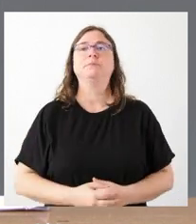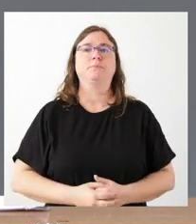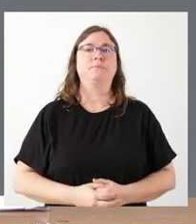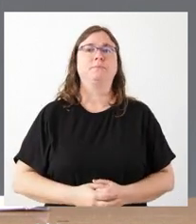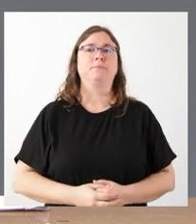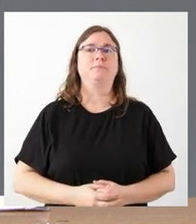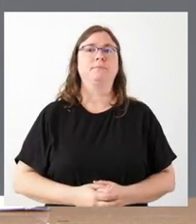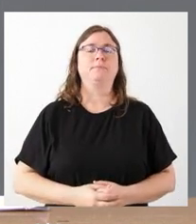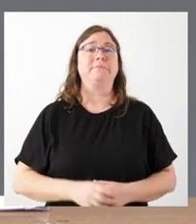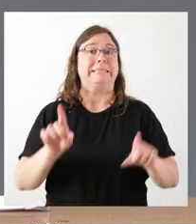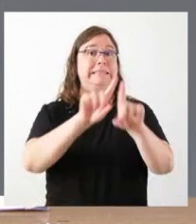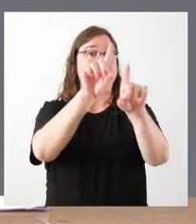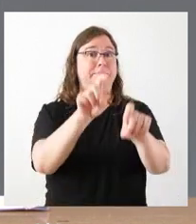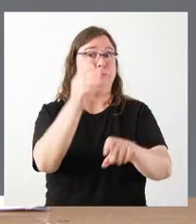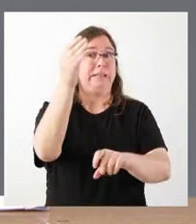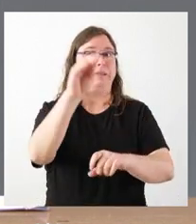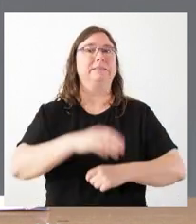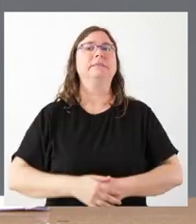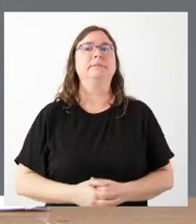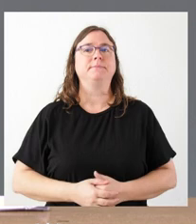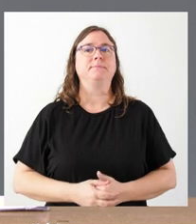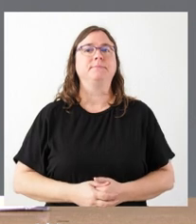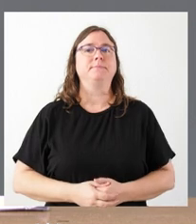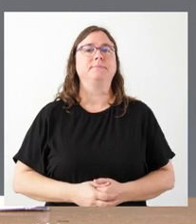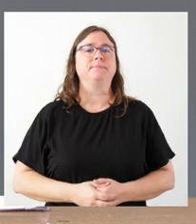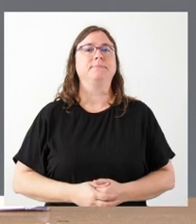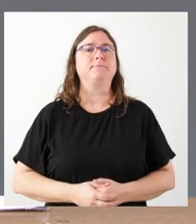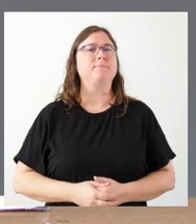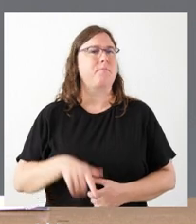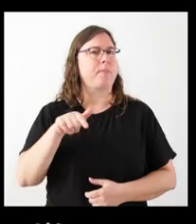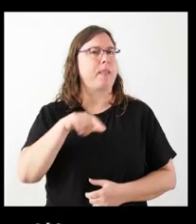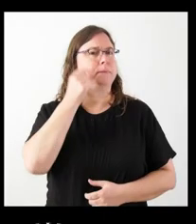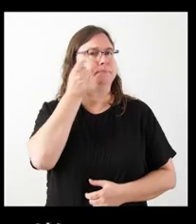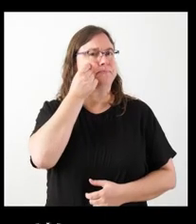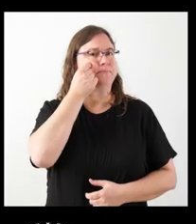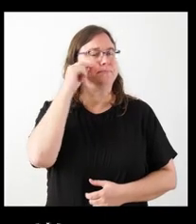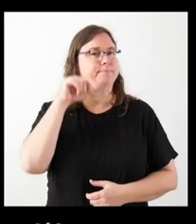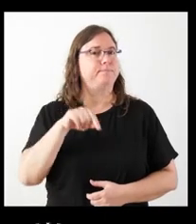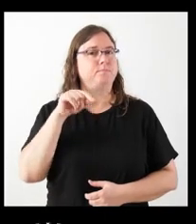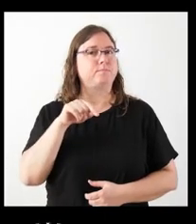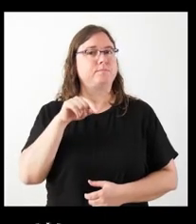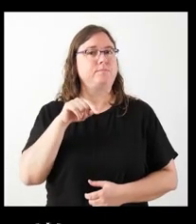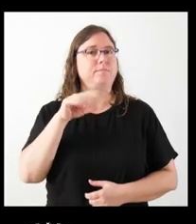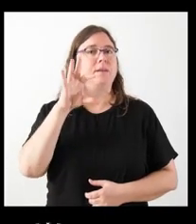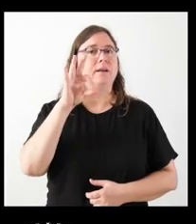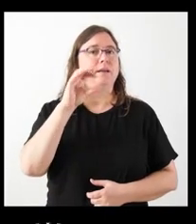SEÑORA Una pregunta más por aquí. Oíamos hoy que SACIL